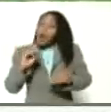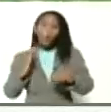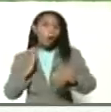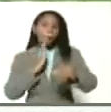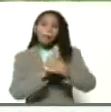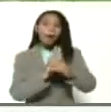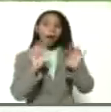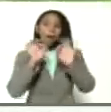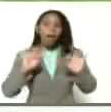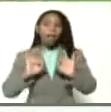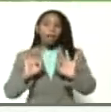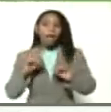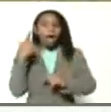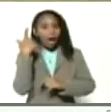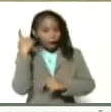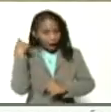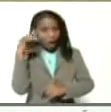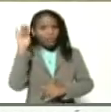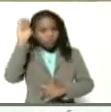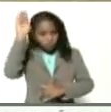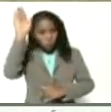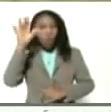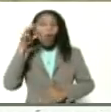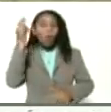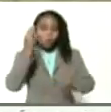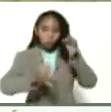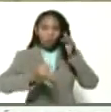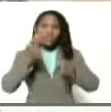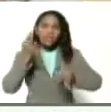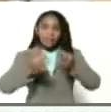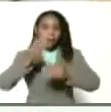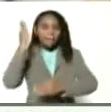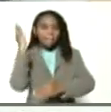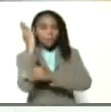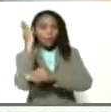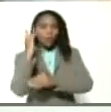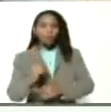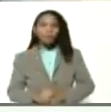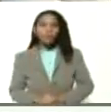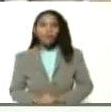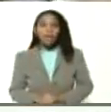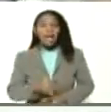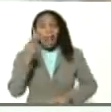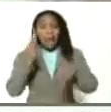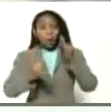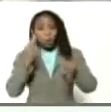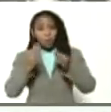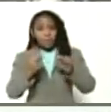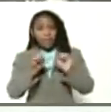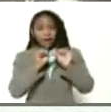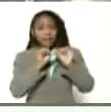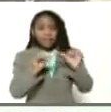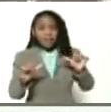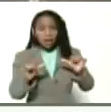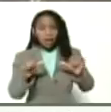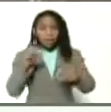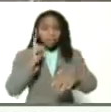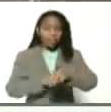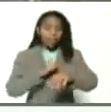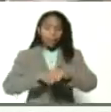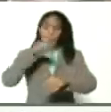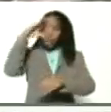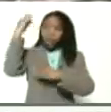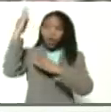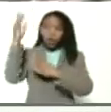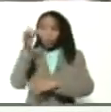nadie habrá justicia habrá justicia para la justicia está fijado el tiempo de Dios y el